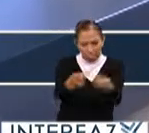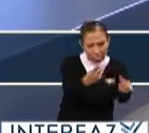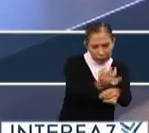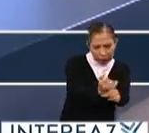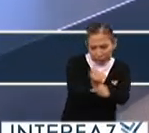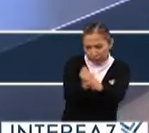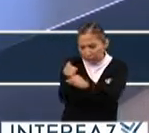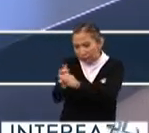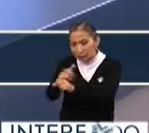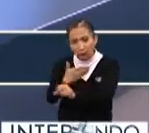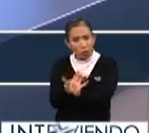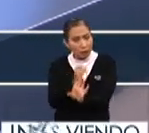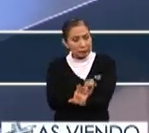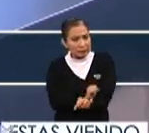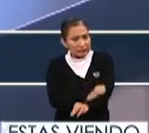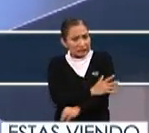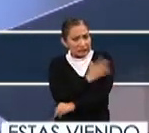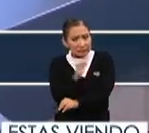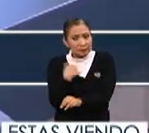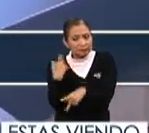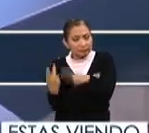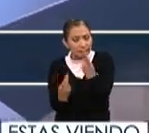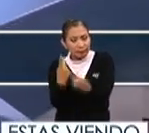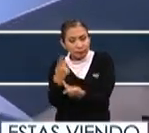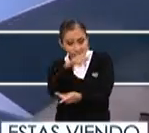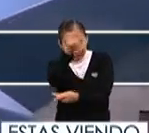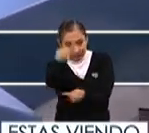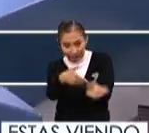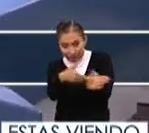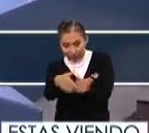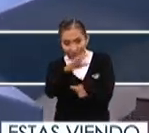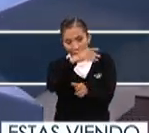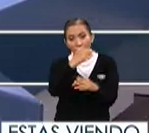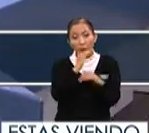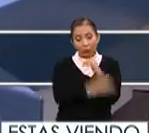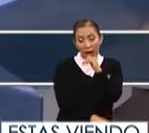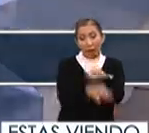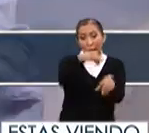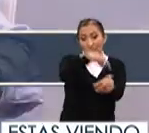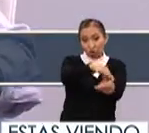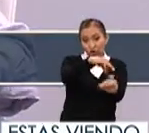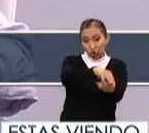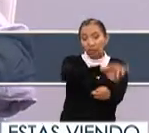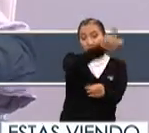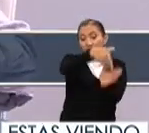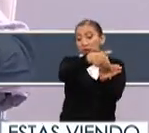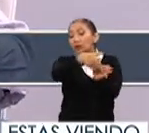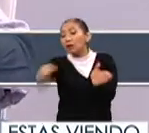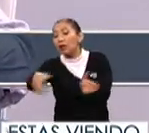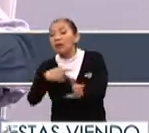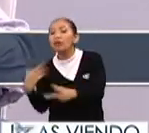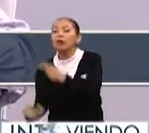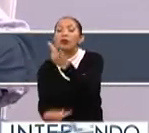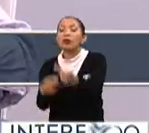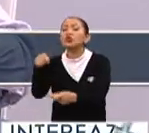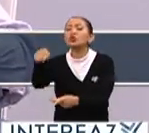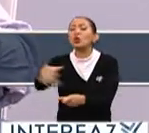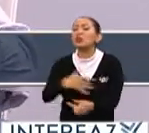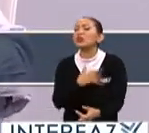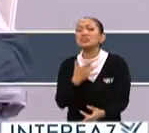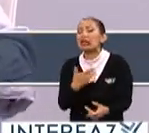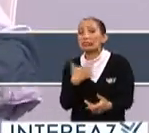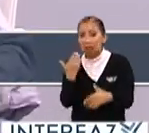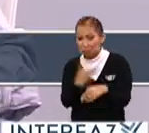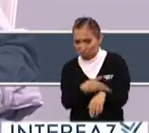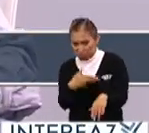estamos bien emocionados a hacer una encuesta posterior a la jornada electoral para ver cómo percibieron